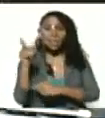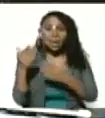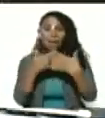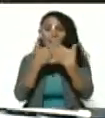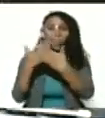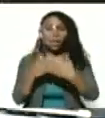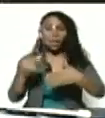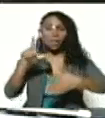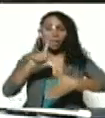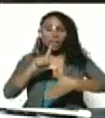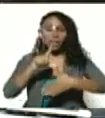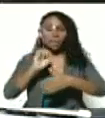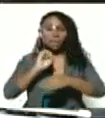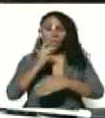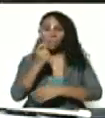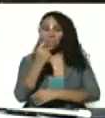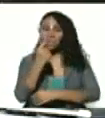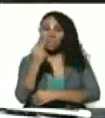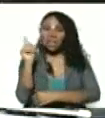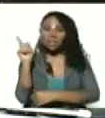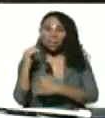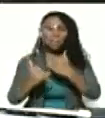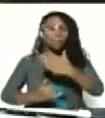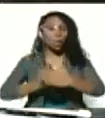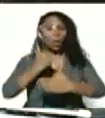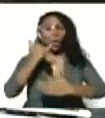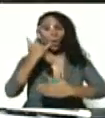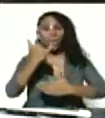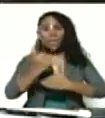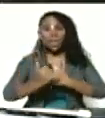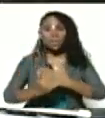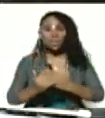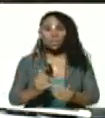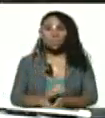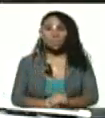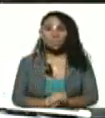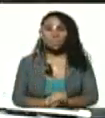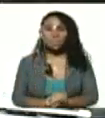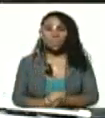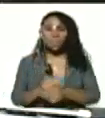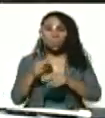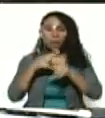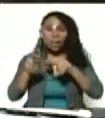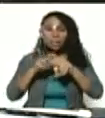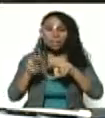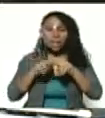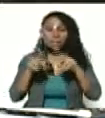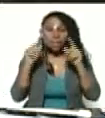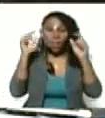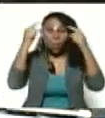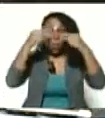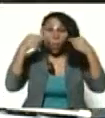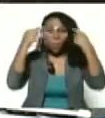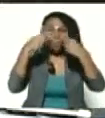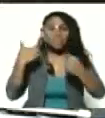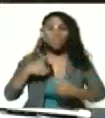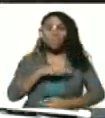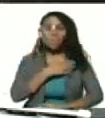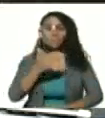Latinoamericana de Medicina. Que es un proyecto como la niña de los ojos de nuestro comandante Chávez.